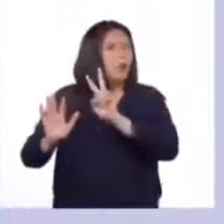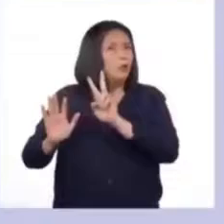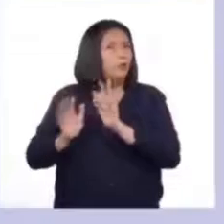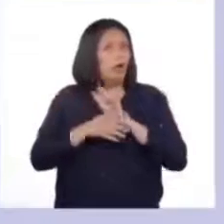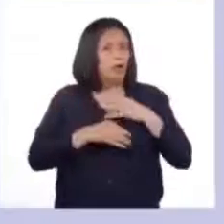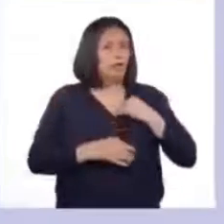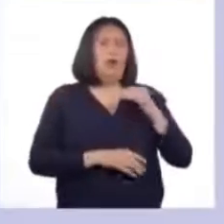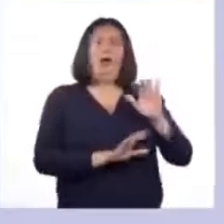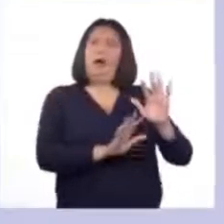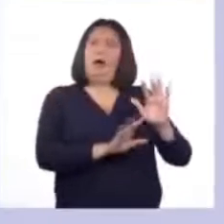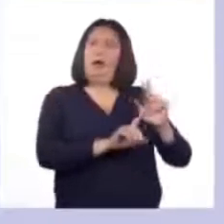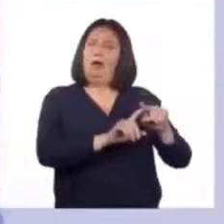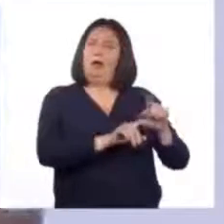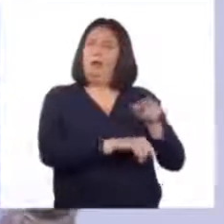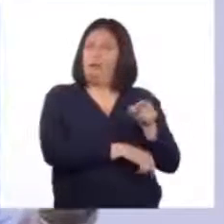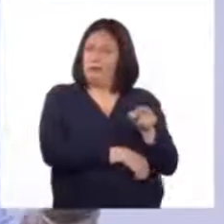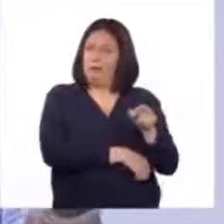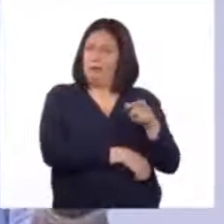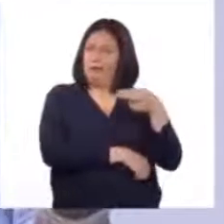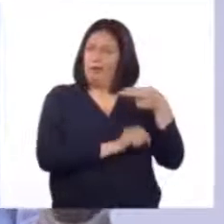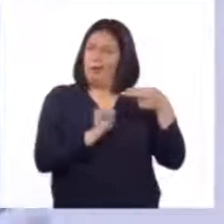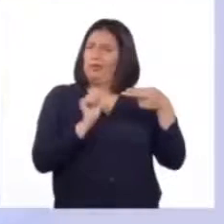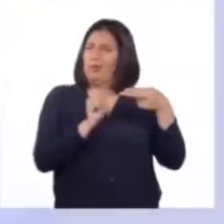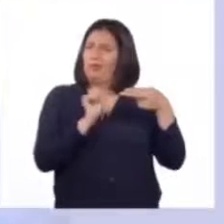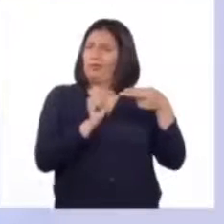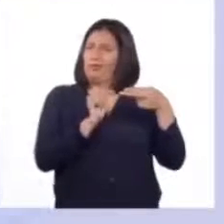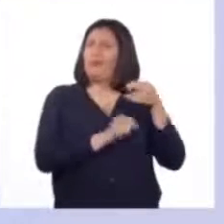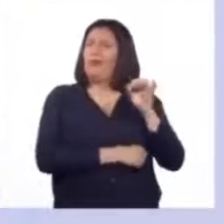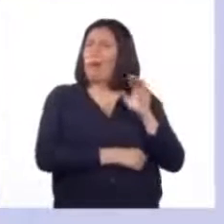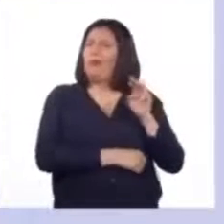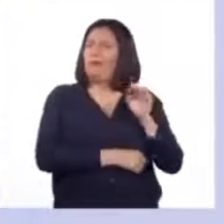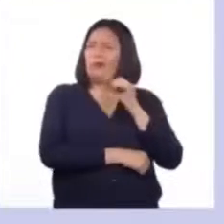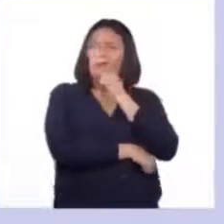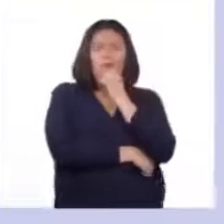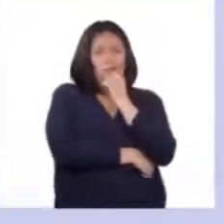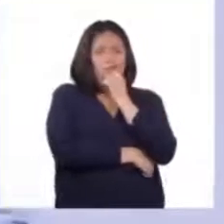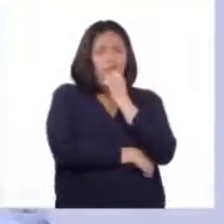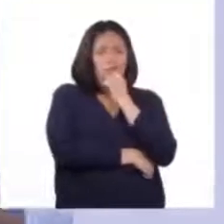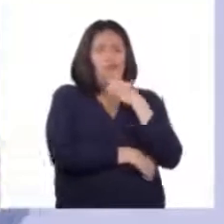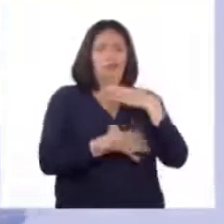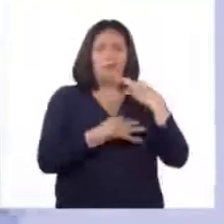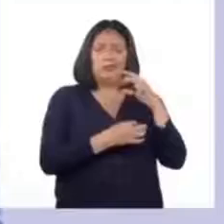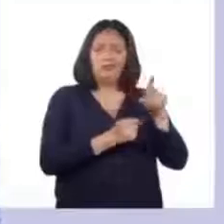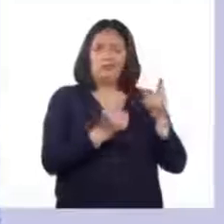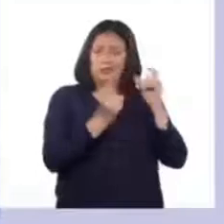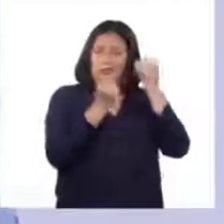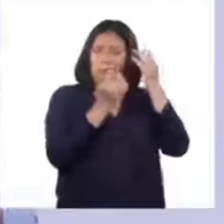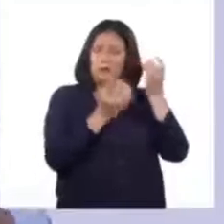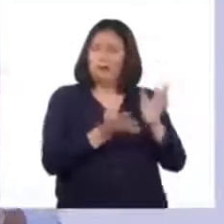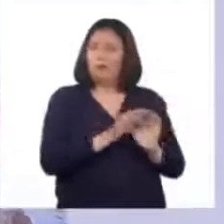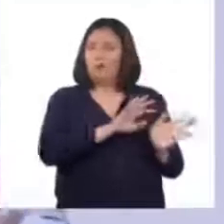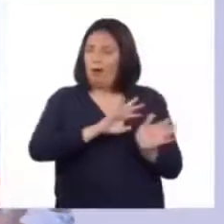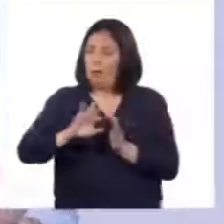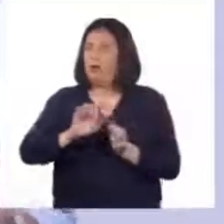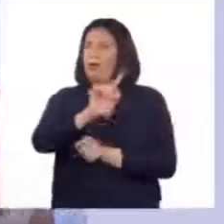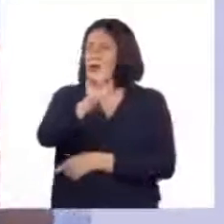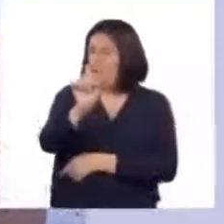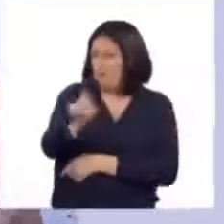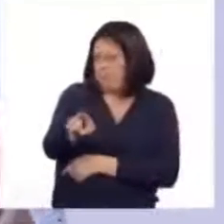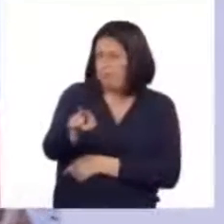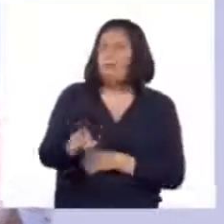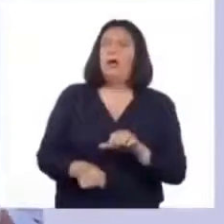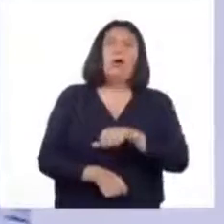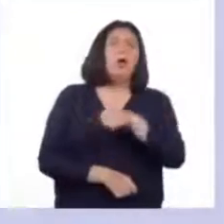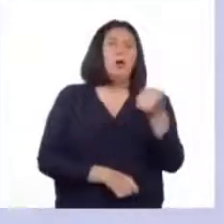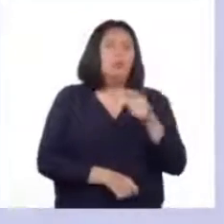depende de ellas. De las hormonas. ¡Qué datos tan interesantes, profesor! Muy bien, la siguiente pregunta es de una niña de